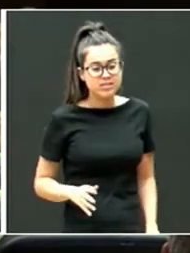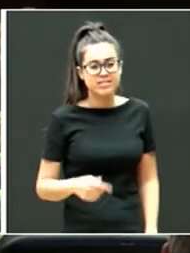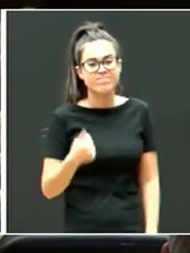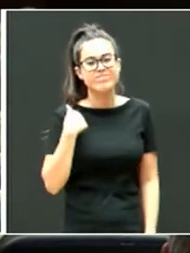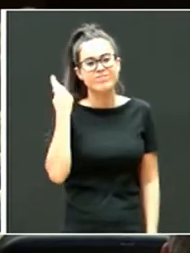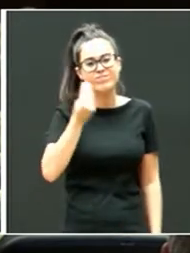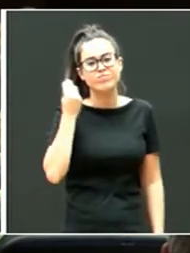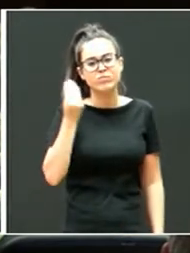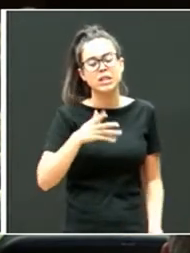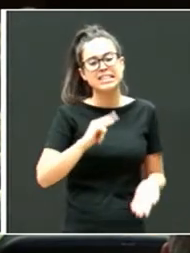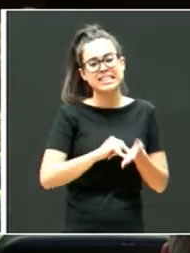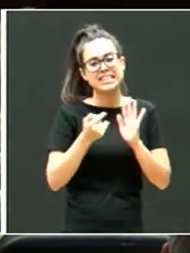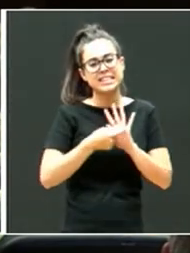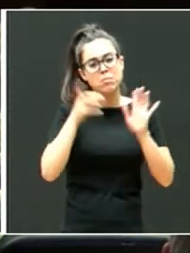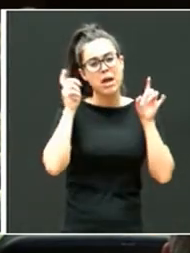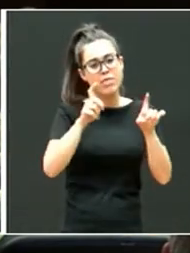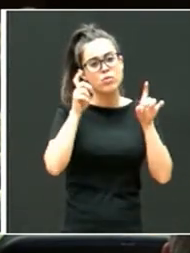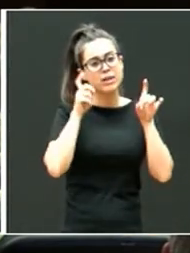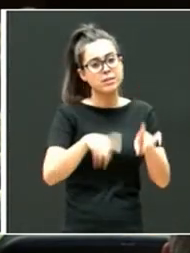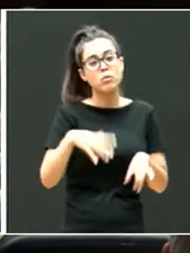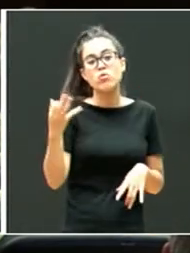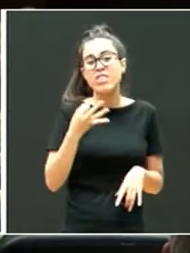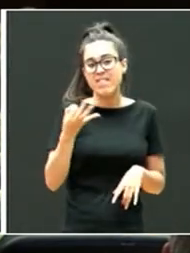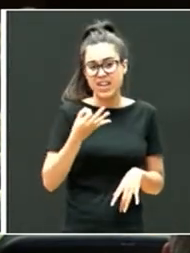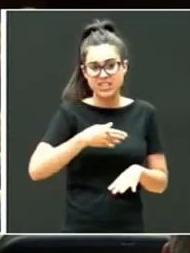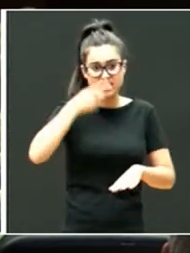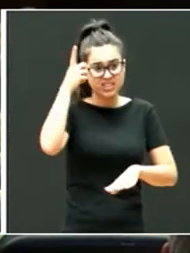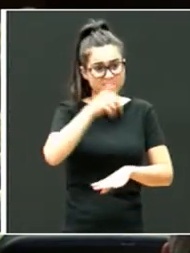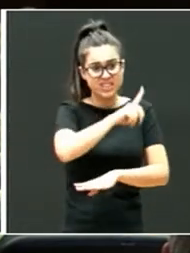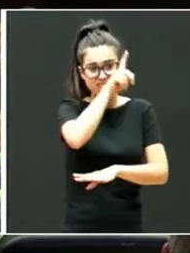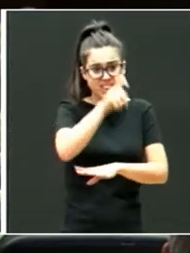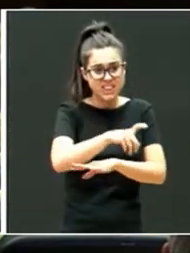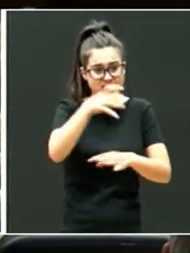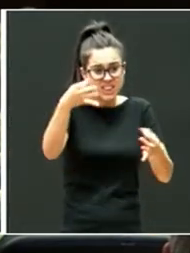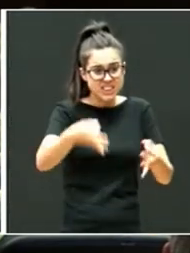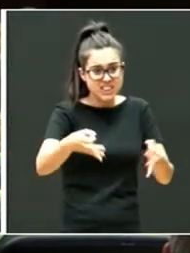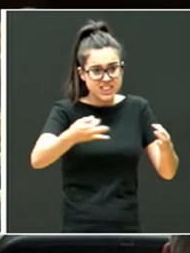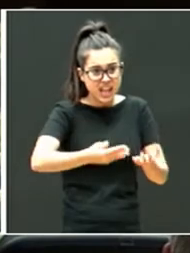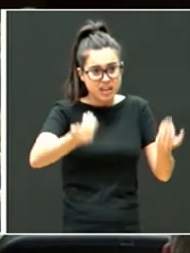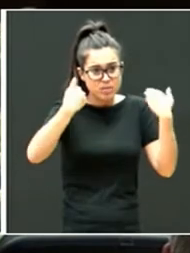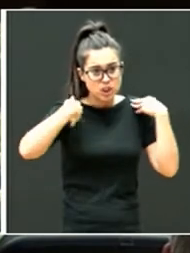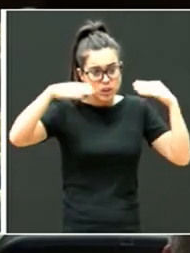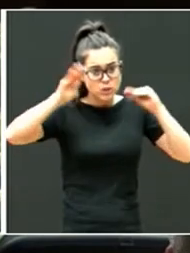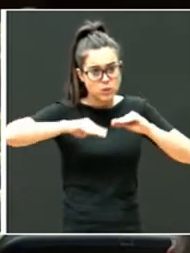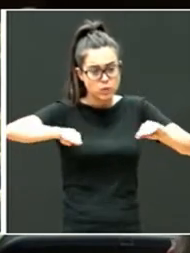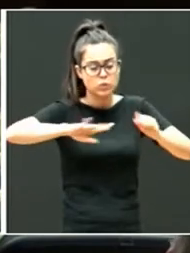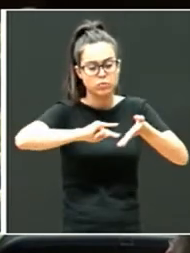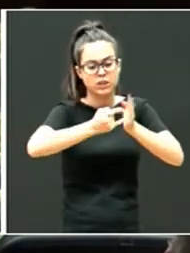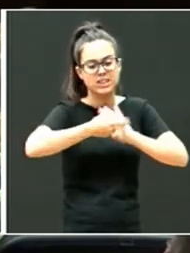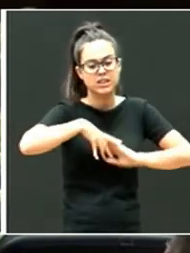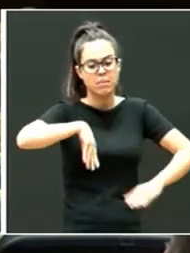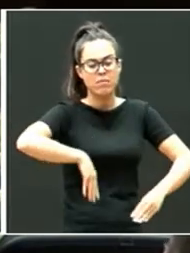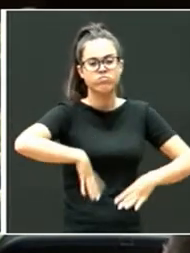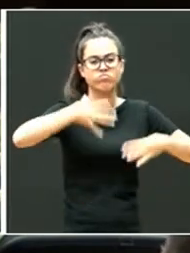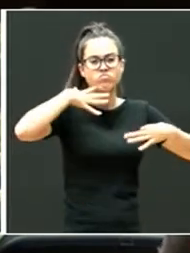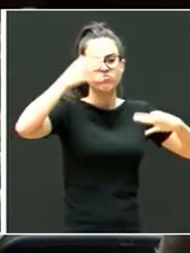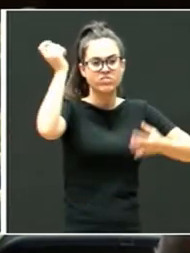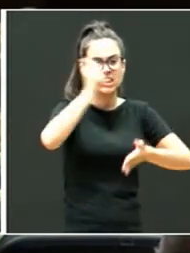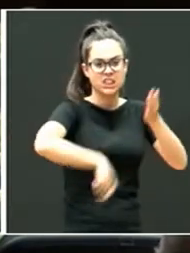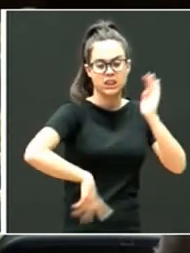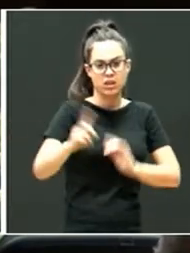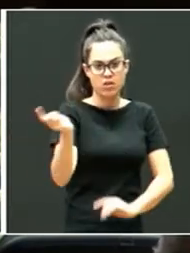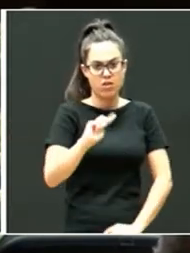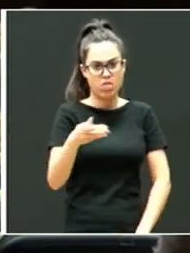del sistema educativo de verdad dar el callo. No ser un sistema rígido. Atender las